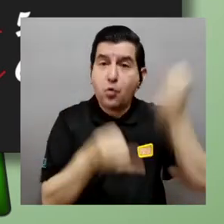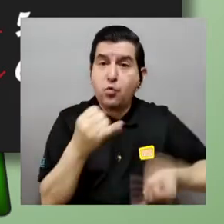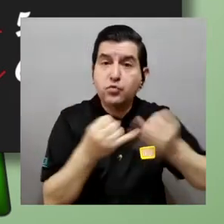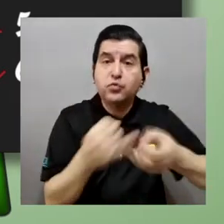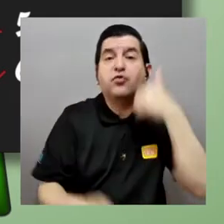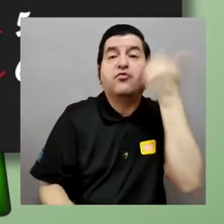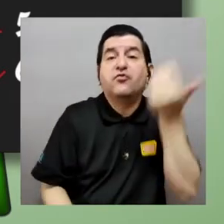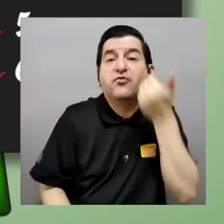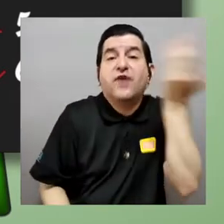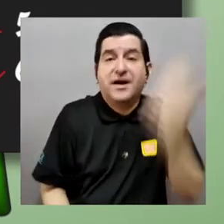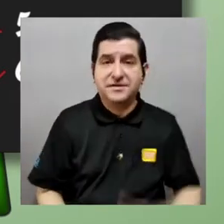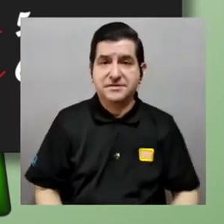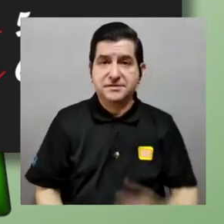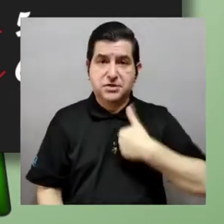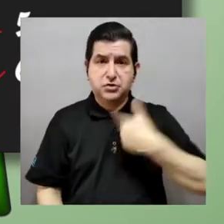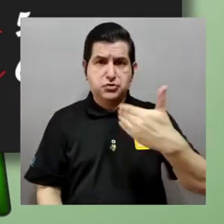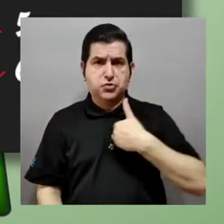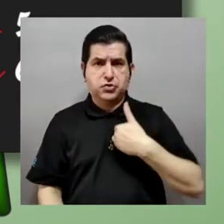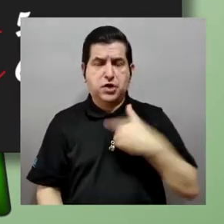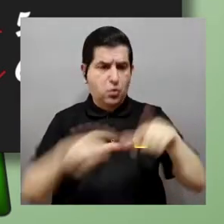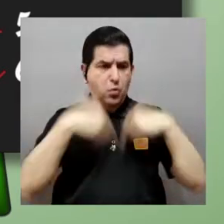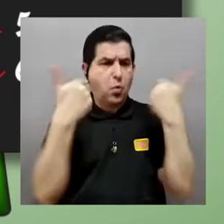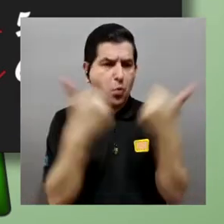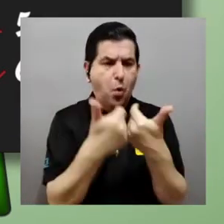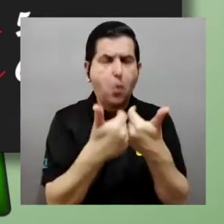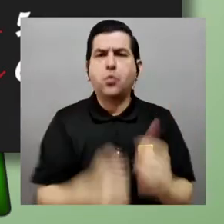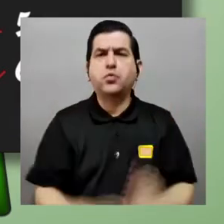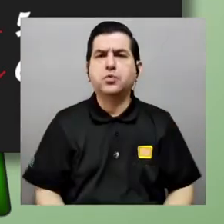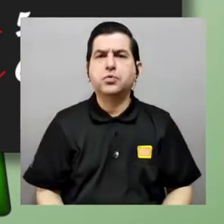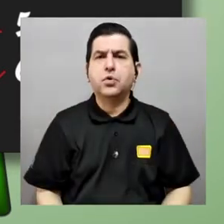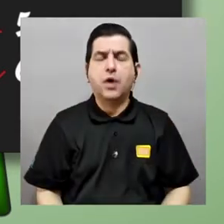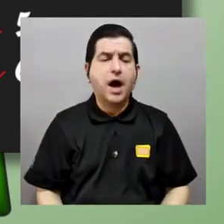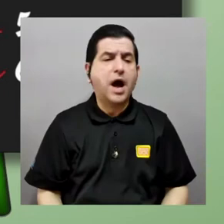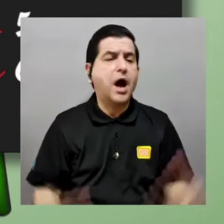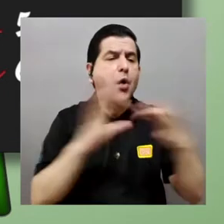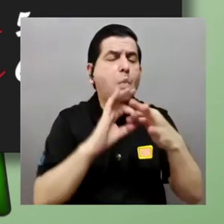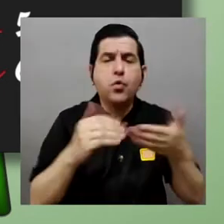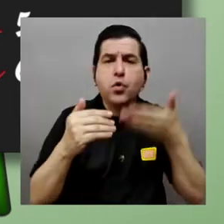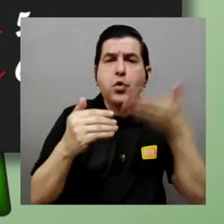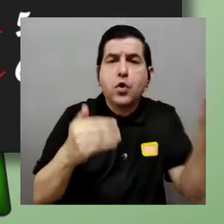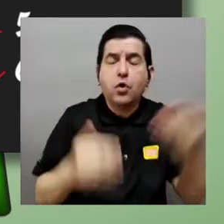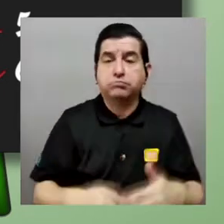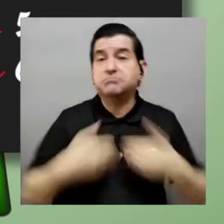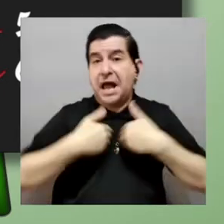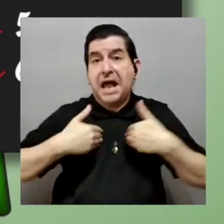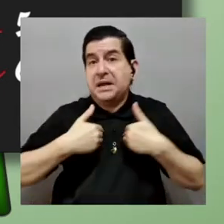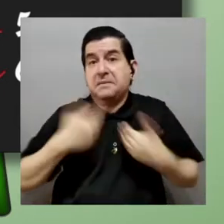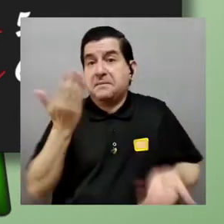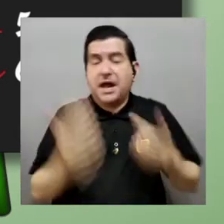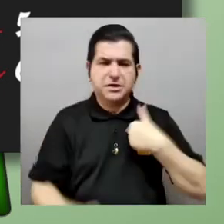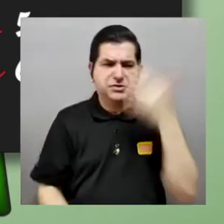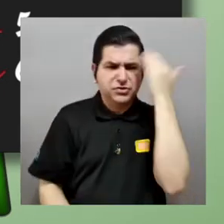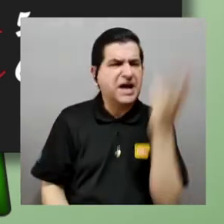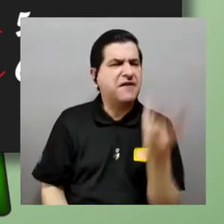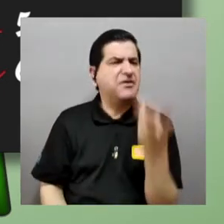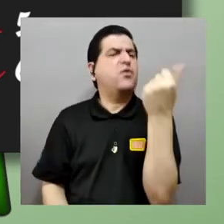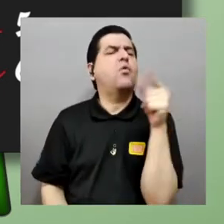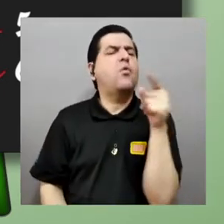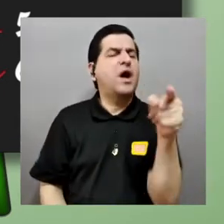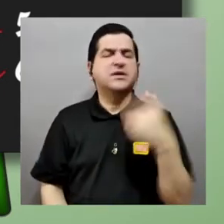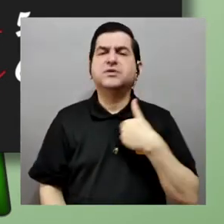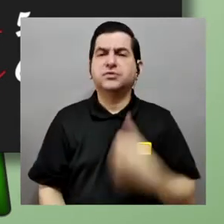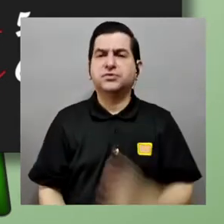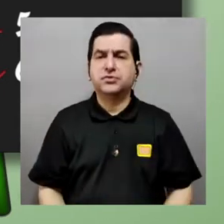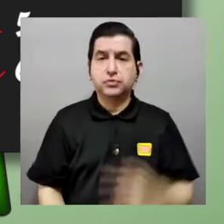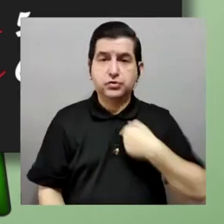yo tengo aquí un conjunto un conjunto es una colección de objetos en este caso una colección de animales yo quiero saber cuántos animales hay yo voy cogiendo animal